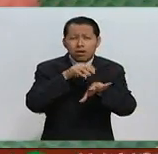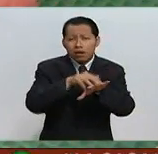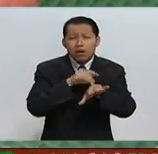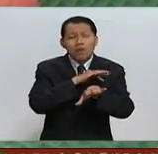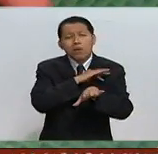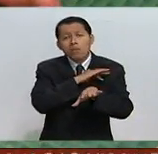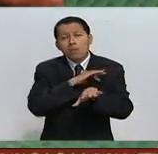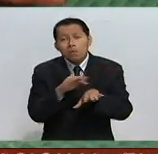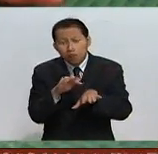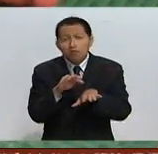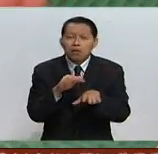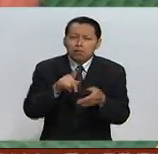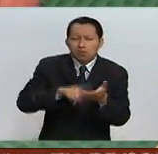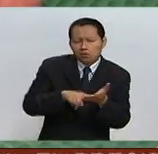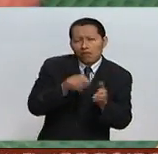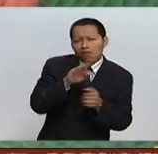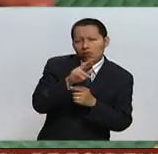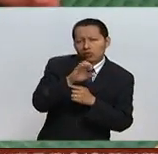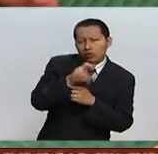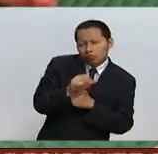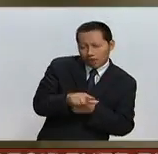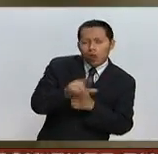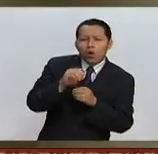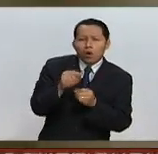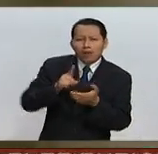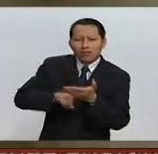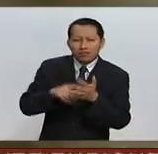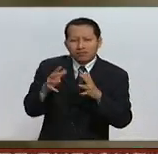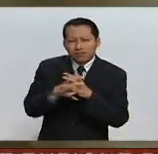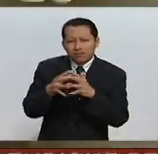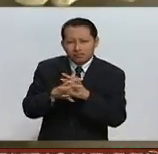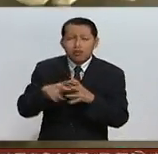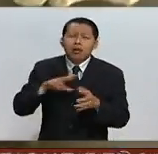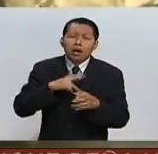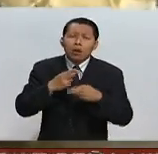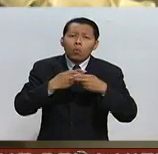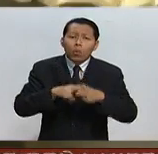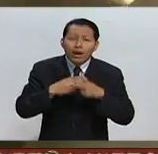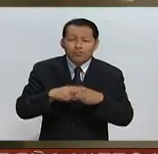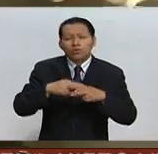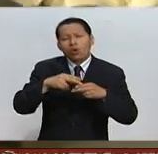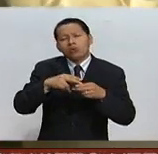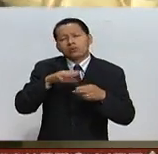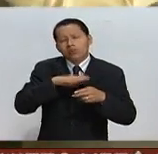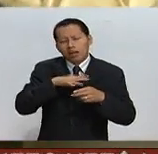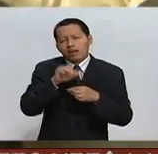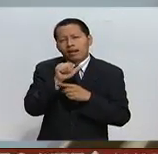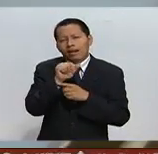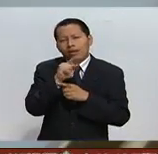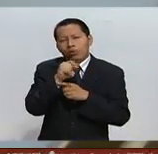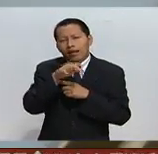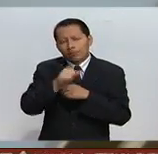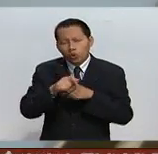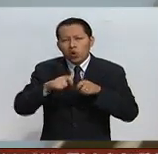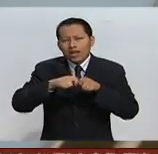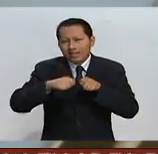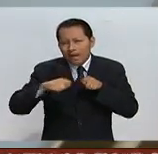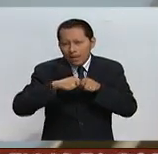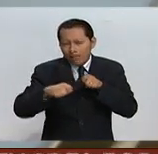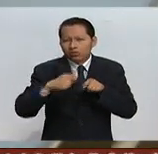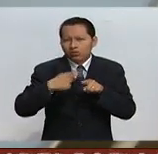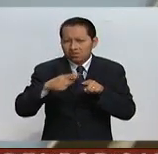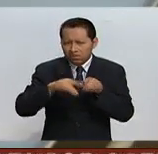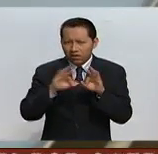o puede ser estructural. Normalmente el pie se compone de huesos, articulaciones y ligamentos que son los que le dan forma a la misma